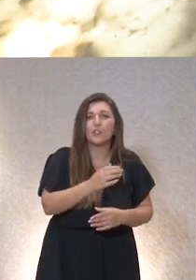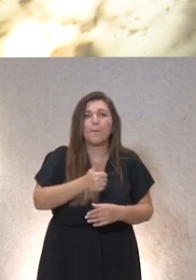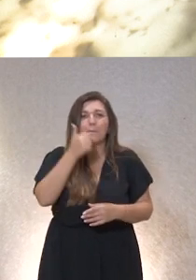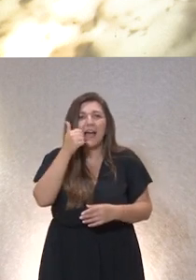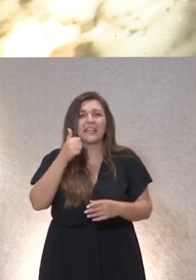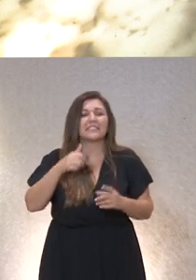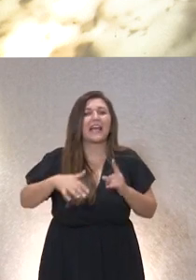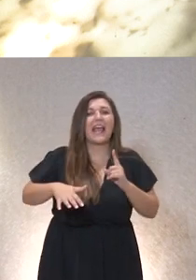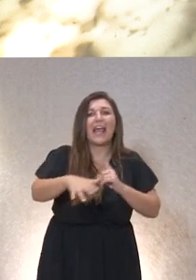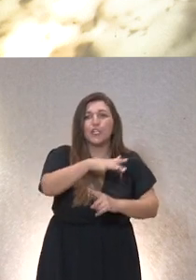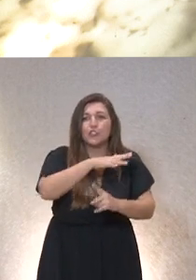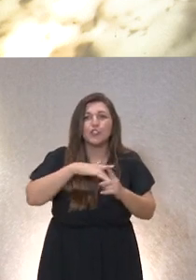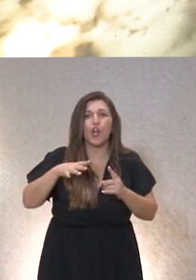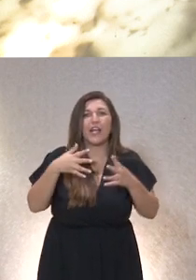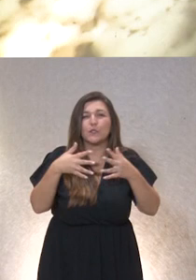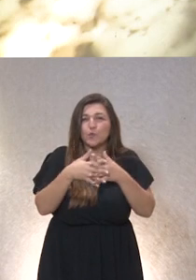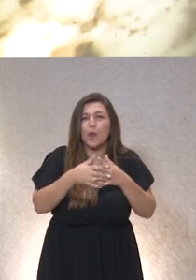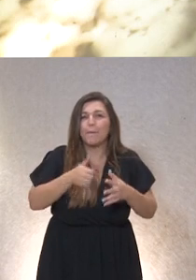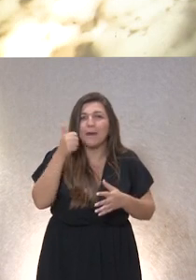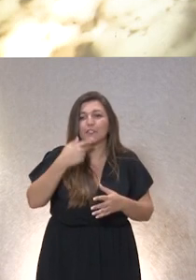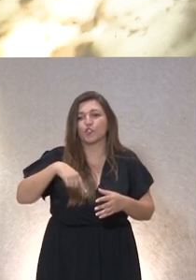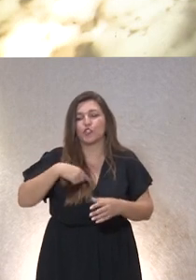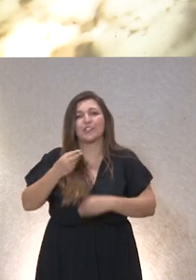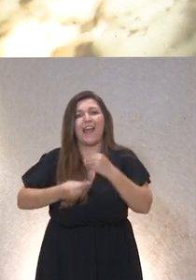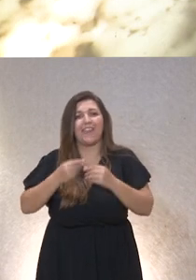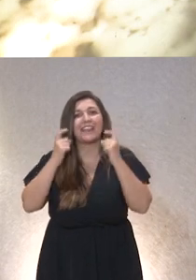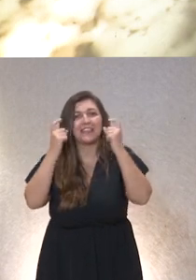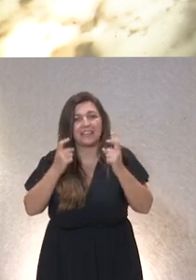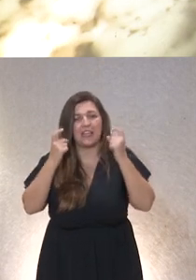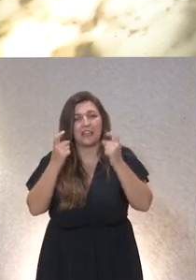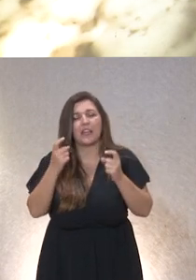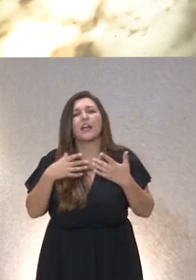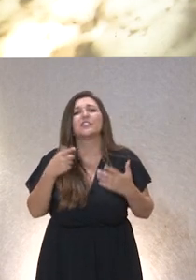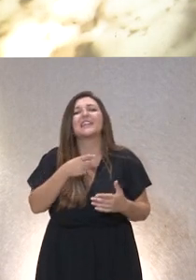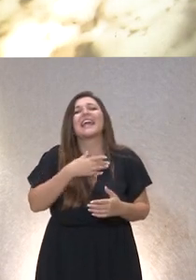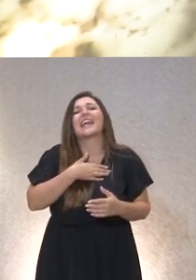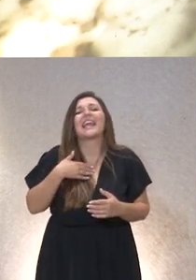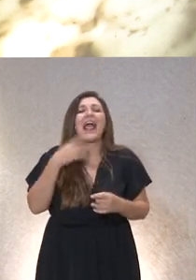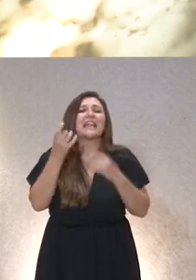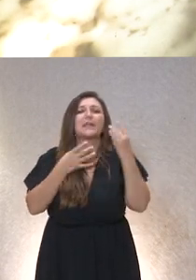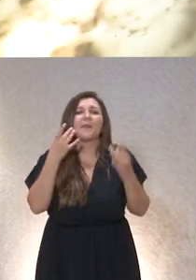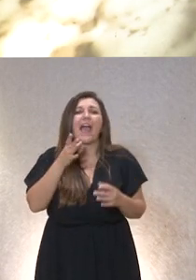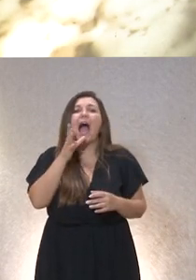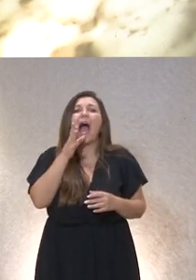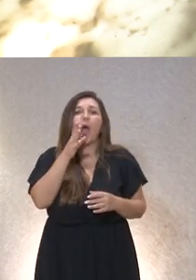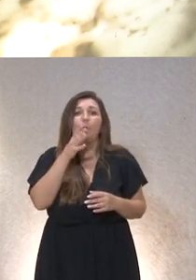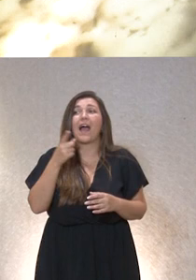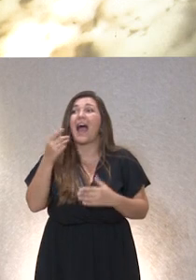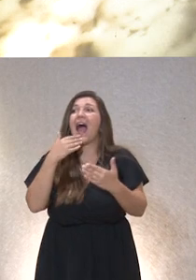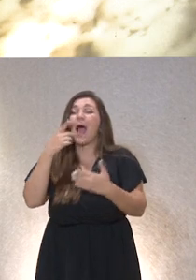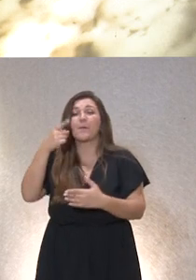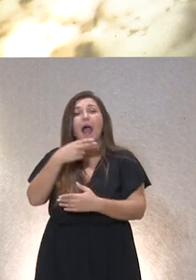dijimos bueno pues vamos a hacerlo vamos a darlo y hablamos con en este caso le interesaban mucho las actividades acuáticas y hablamos con el acuario aquí en Gijón